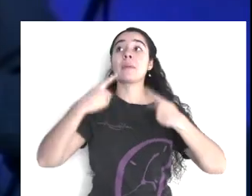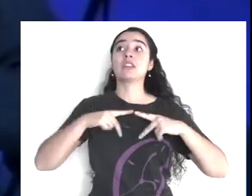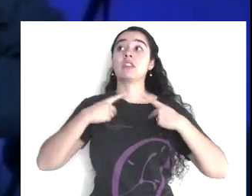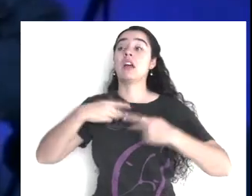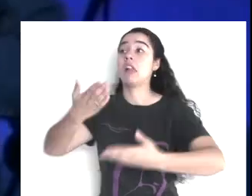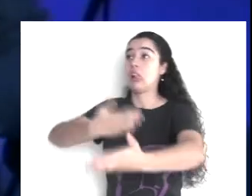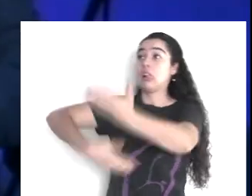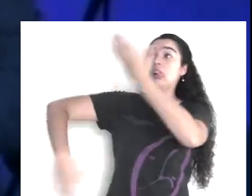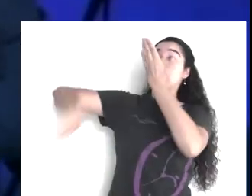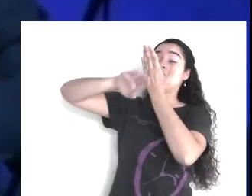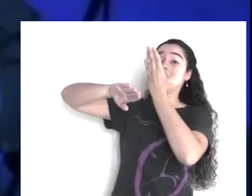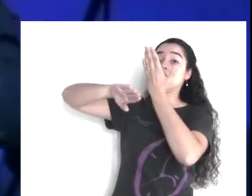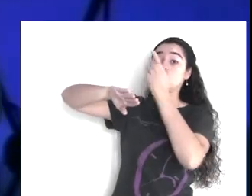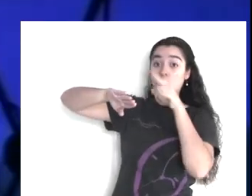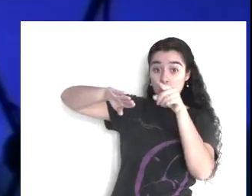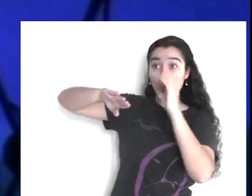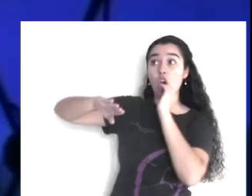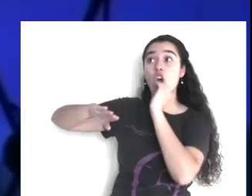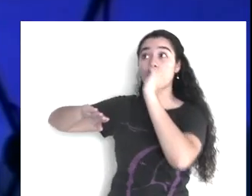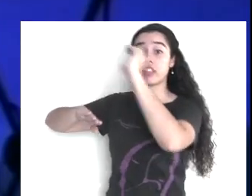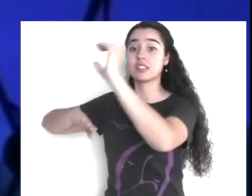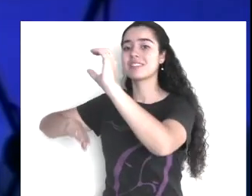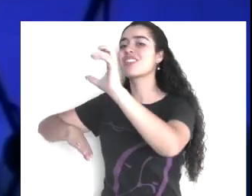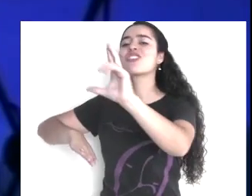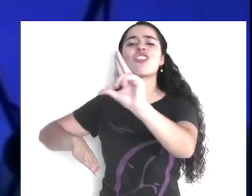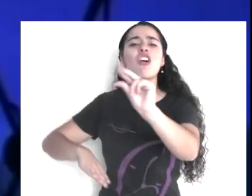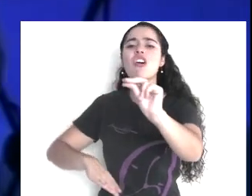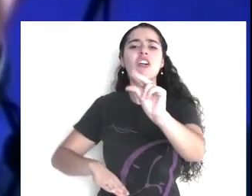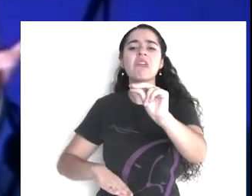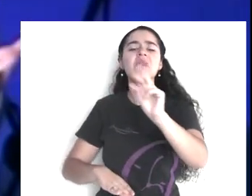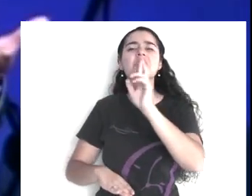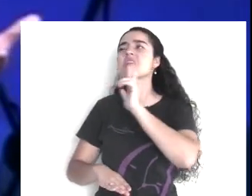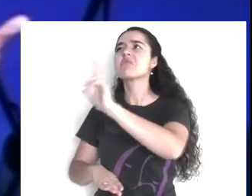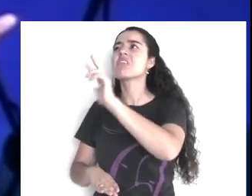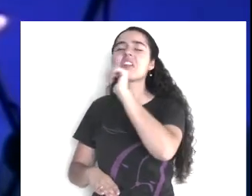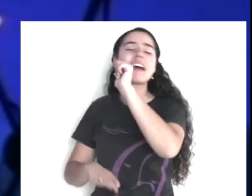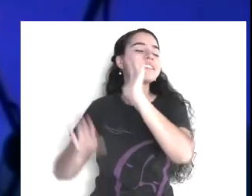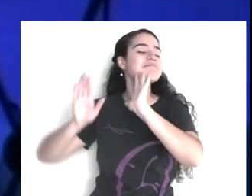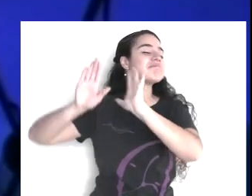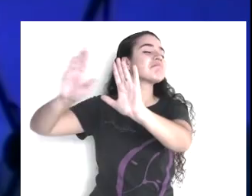es decir, en este caso, no busques saber, que dice la gente, ti,